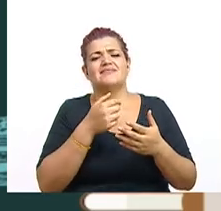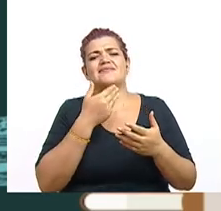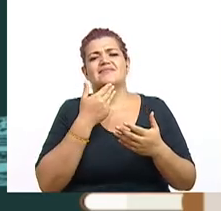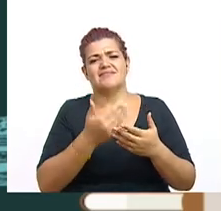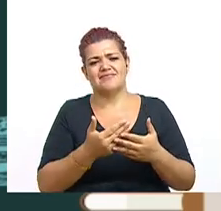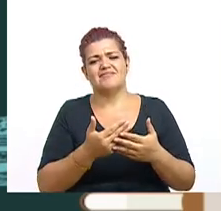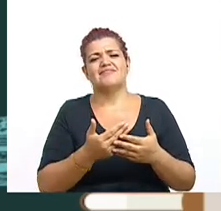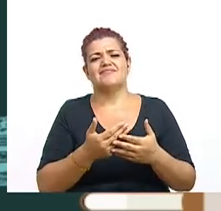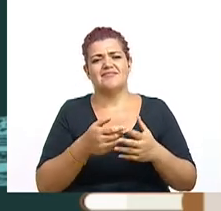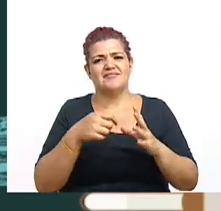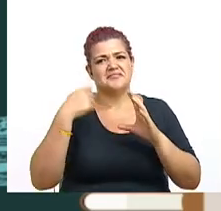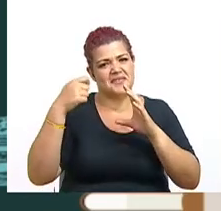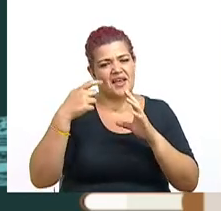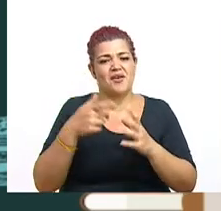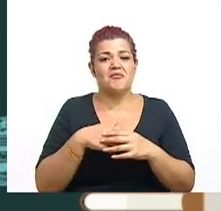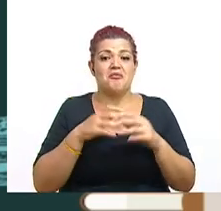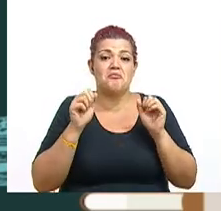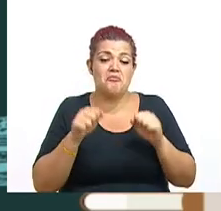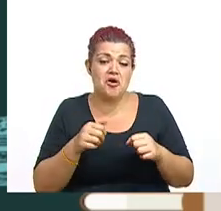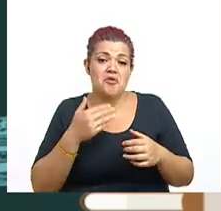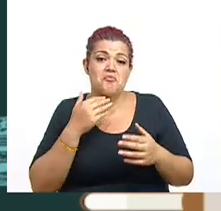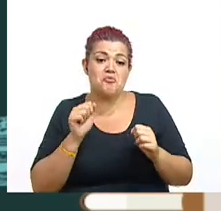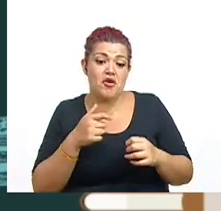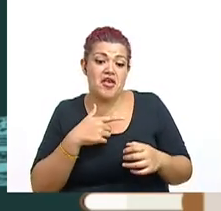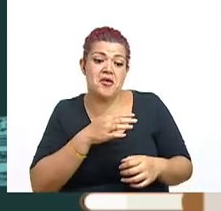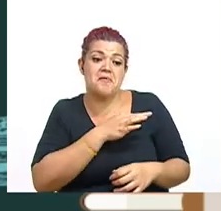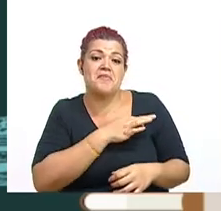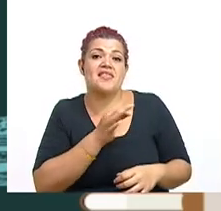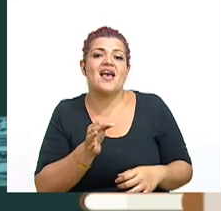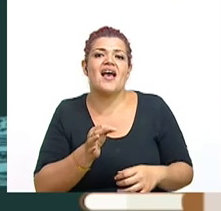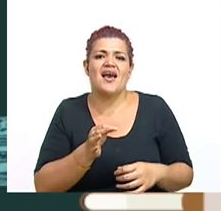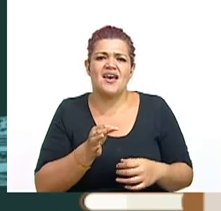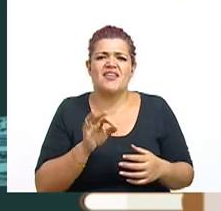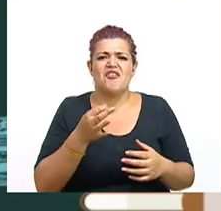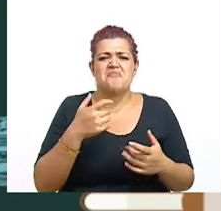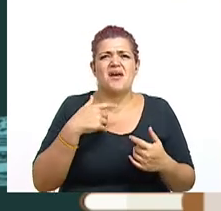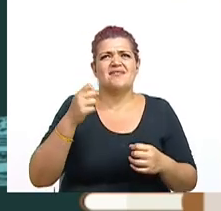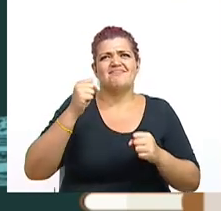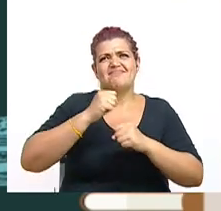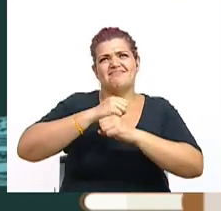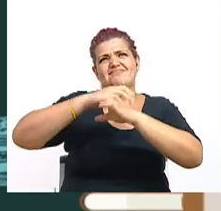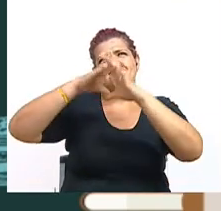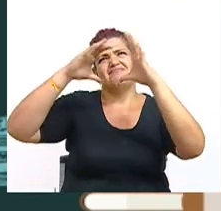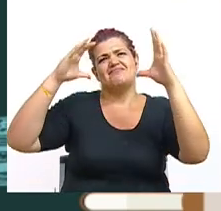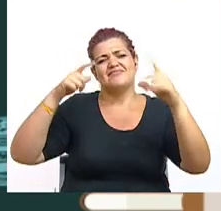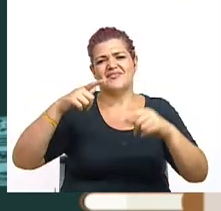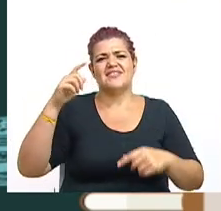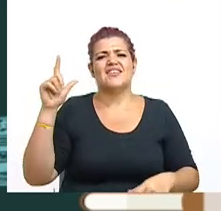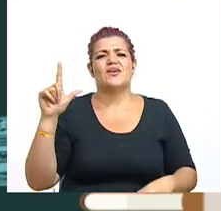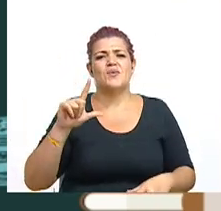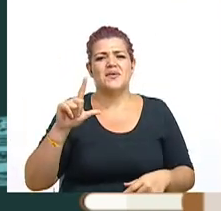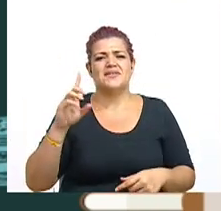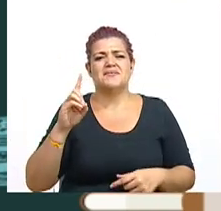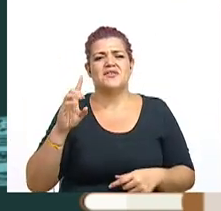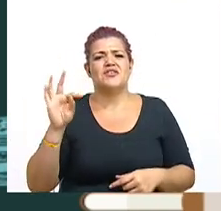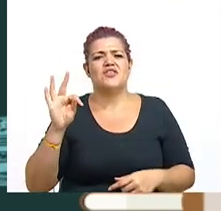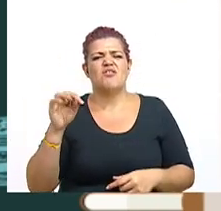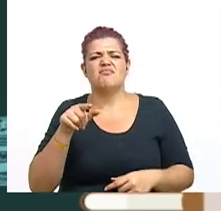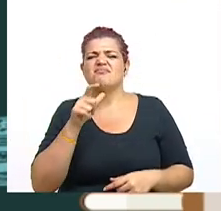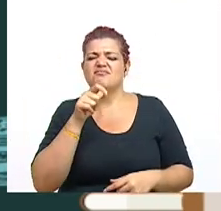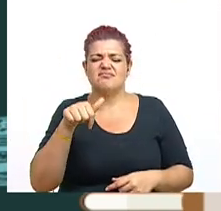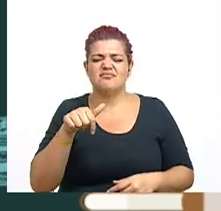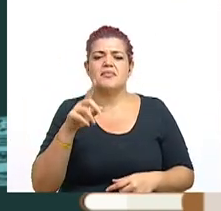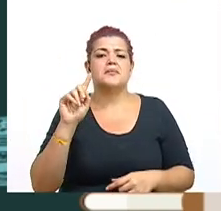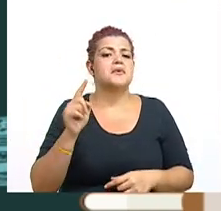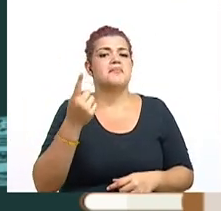Pablo. Y qué bueno que pudimos hoy tener invitado a que sea de forma imaginaria a don Luis Demetrio Tinoco, primer rector